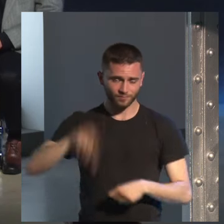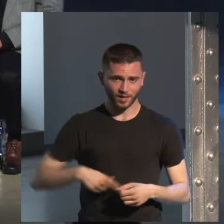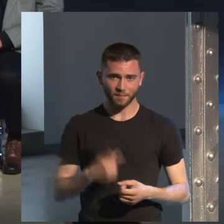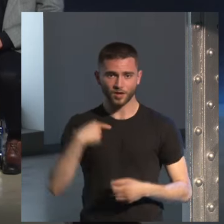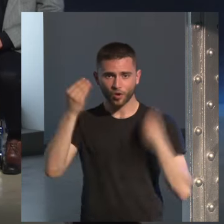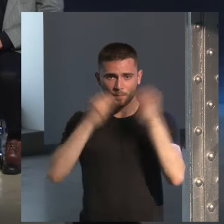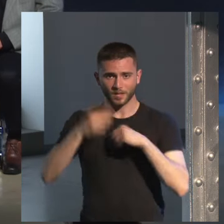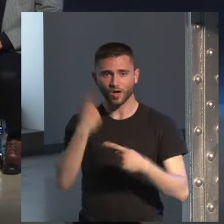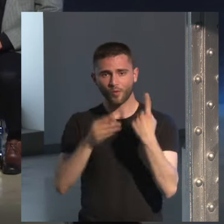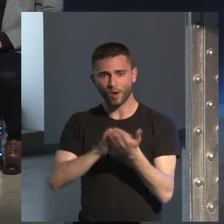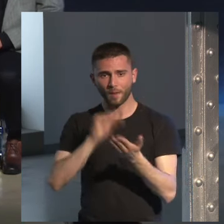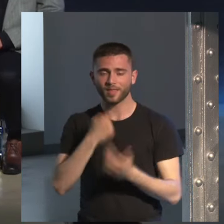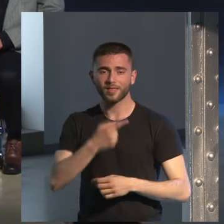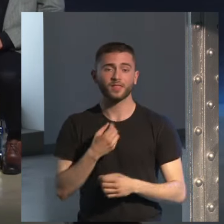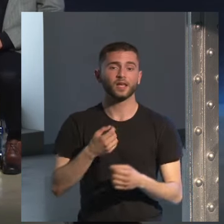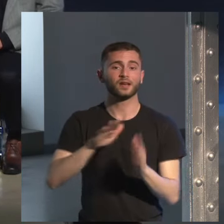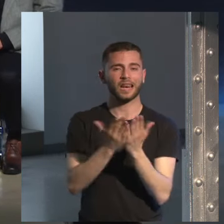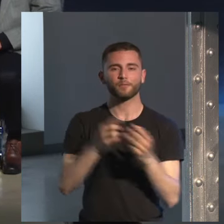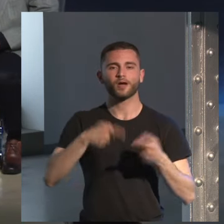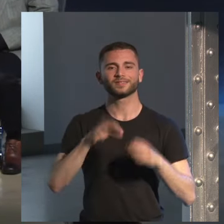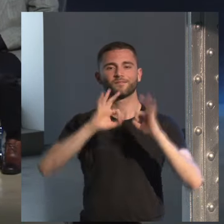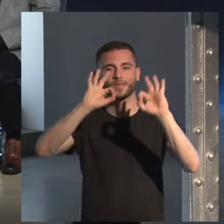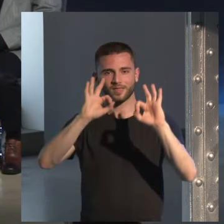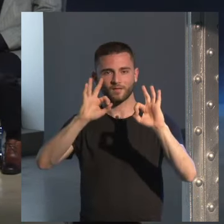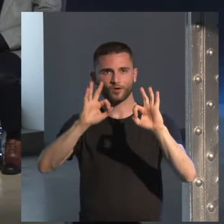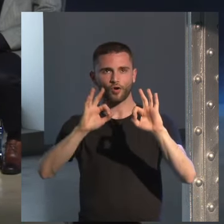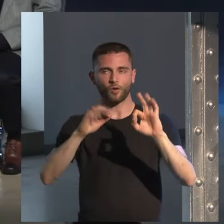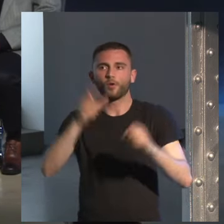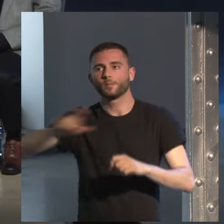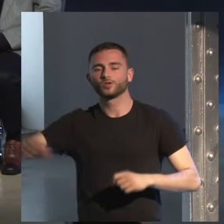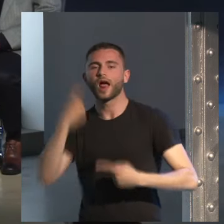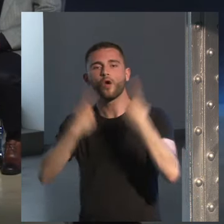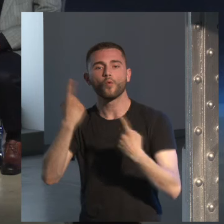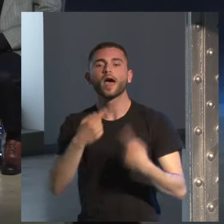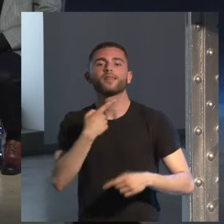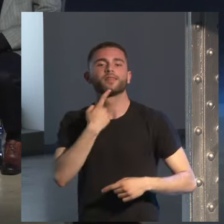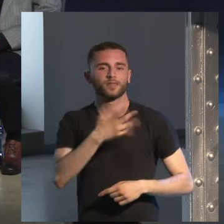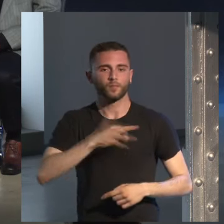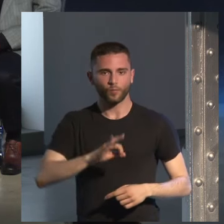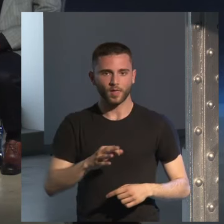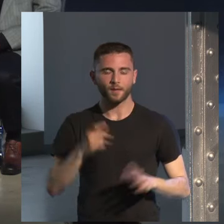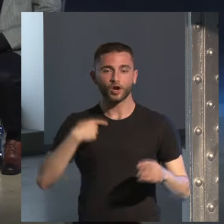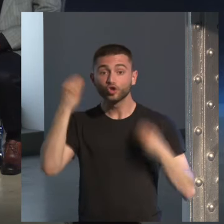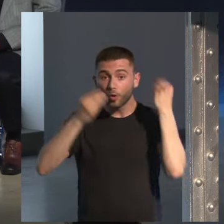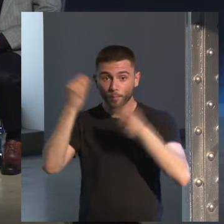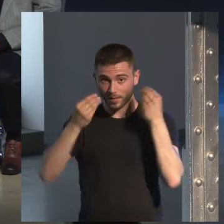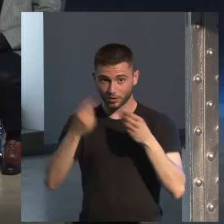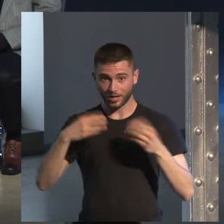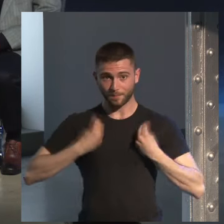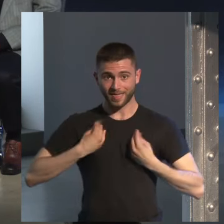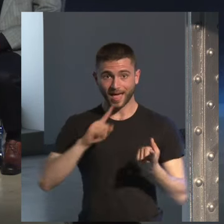muy difícil decir bueno tal libro en específico hay personas que lo pueden decir yo creo que lo que nos cambia la vida